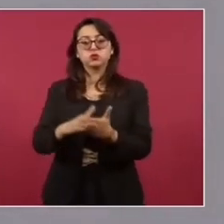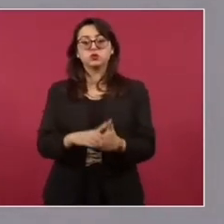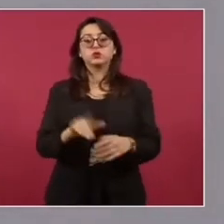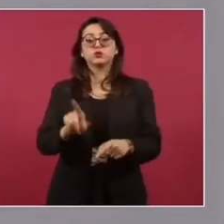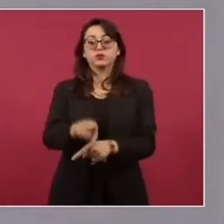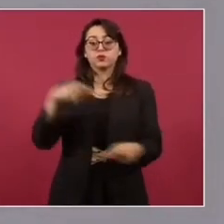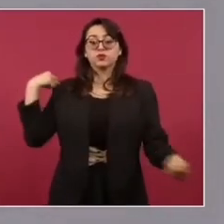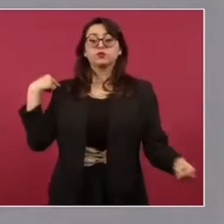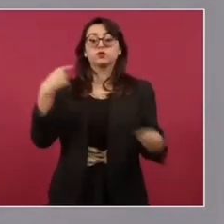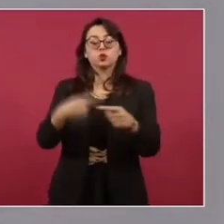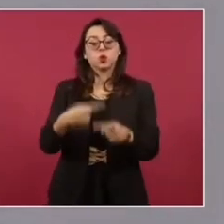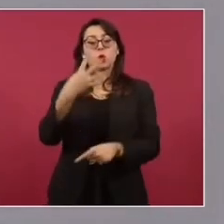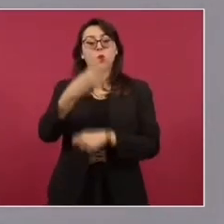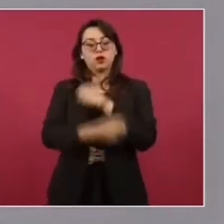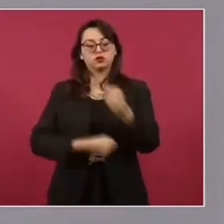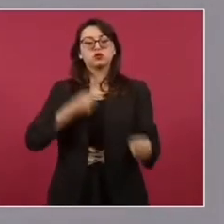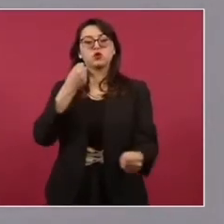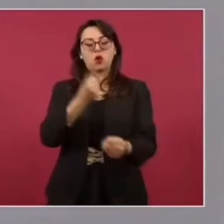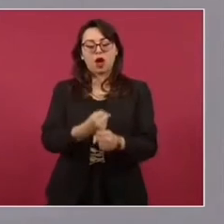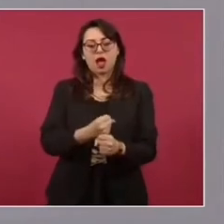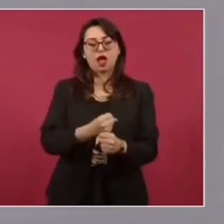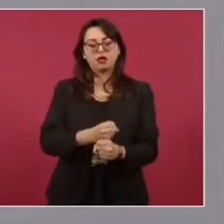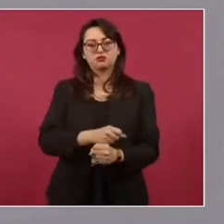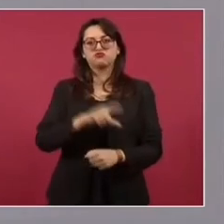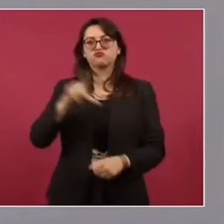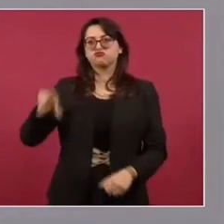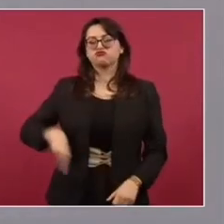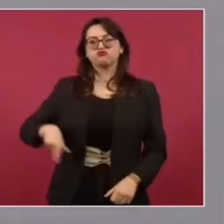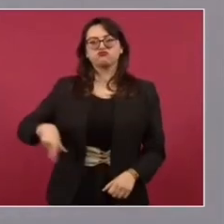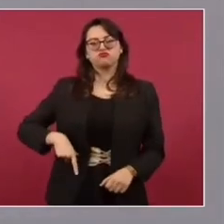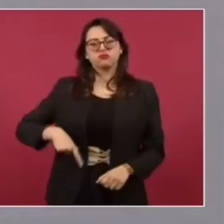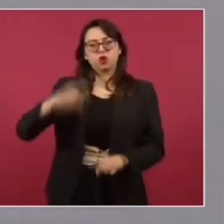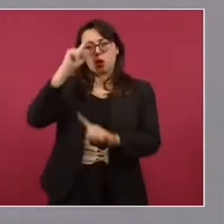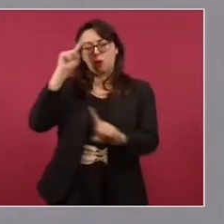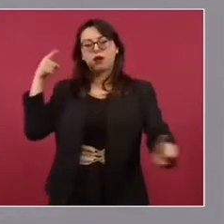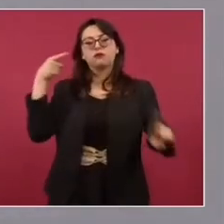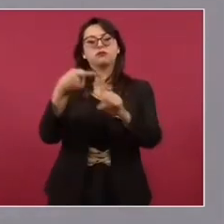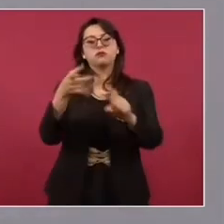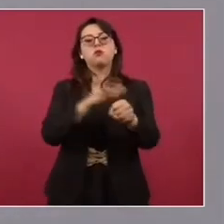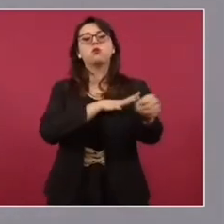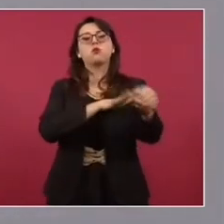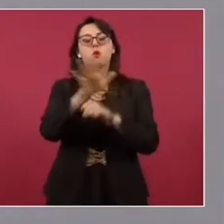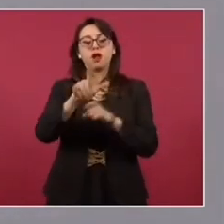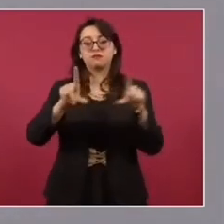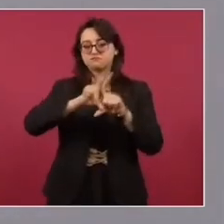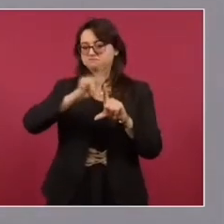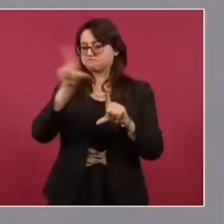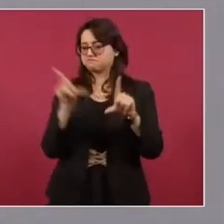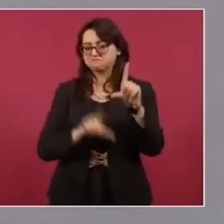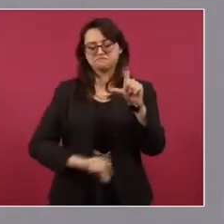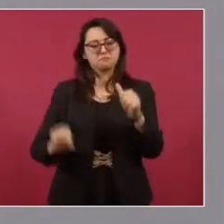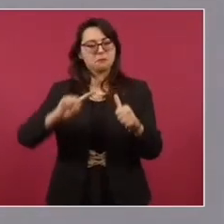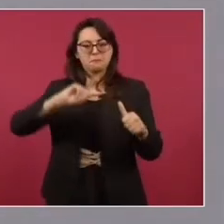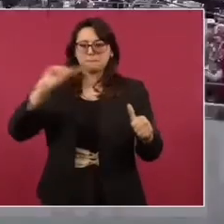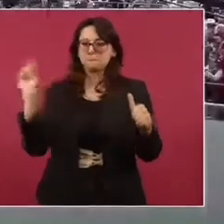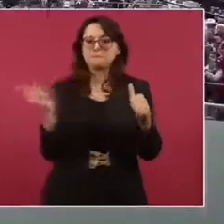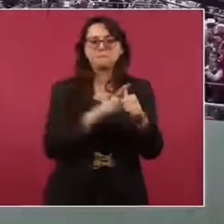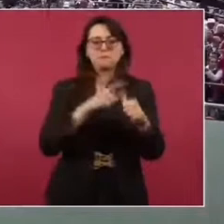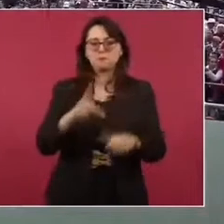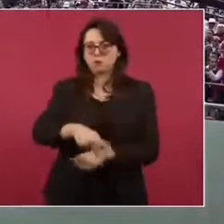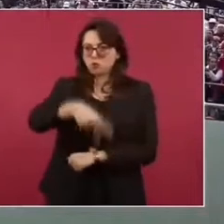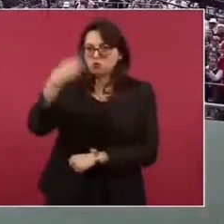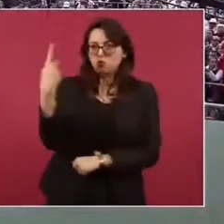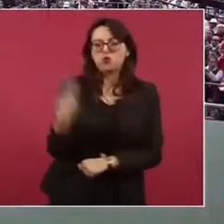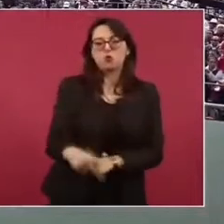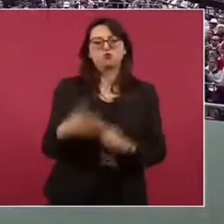se ha trabajado con una visión nacionalista y soberana, buscando en todo momento la